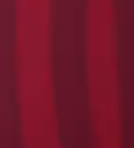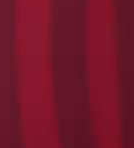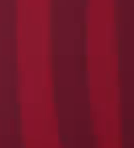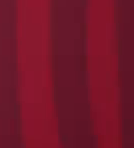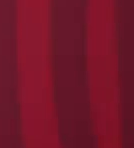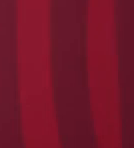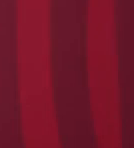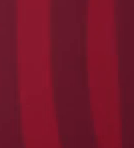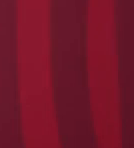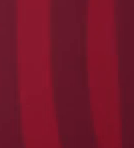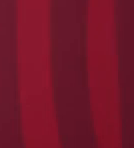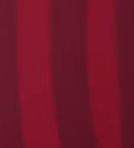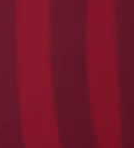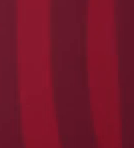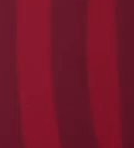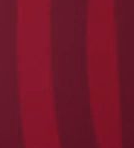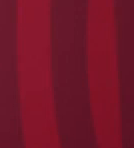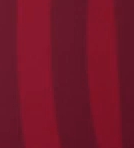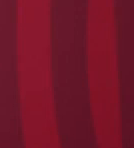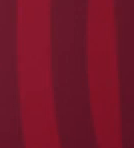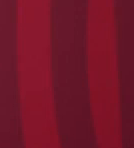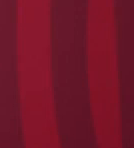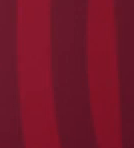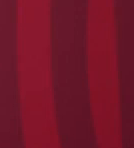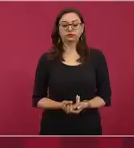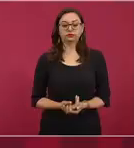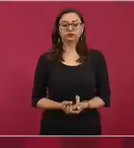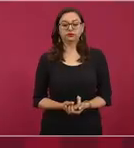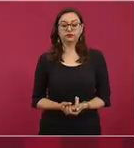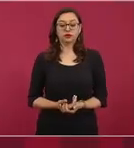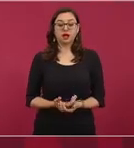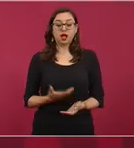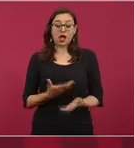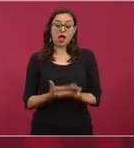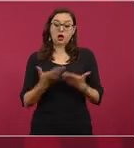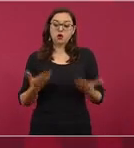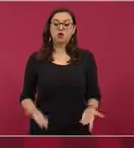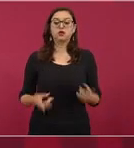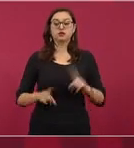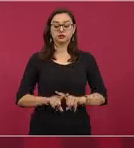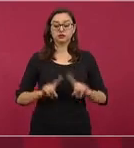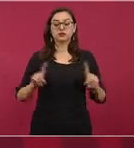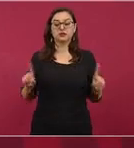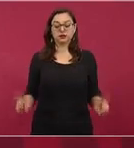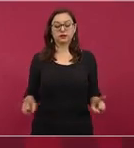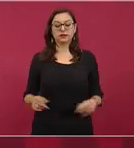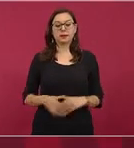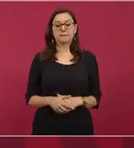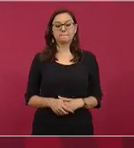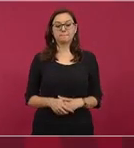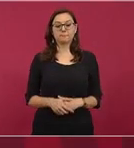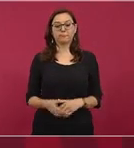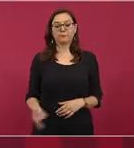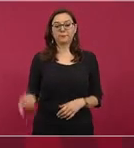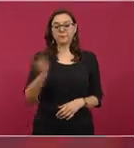Porfirio Díaz, porfirio pues era pan